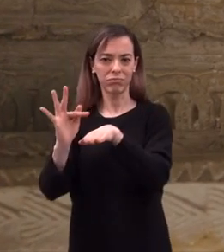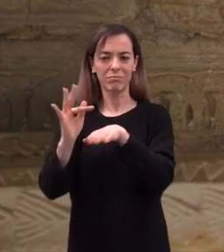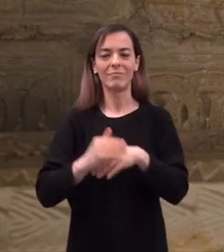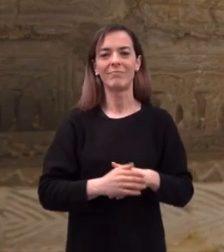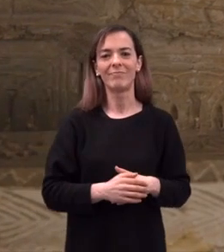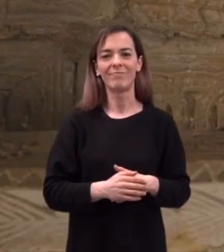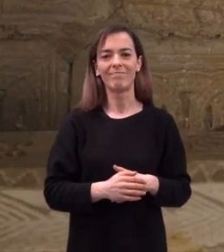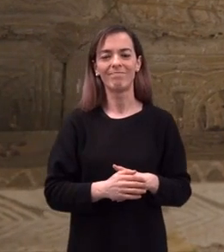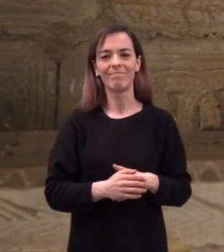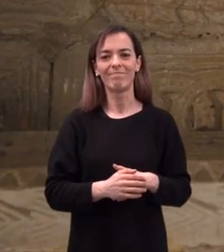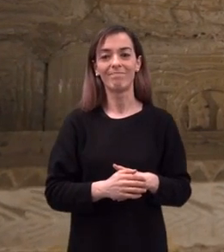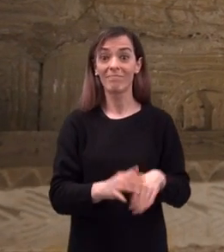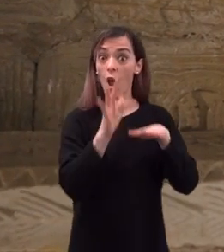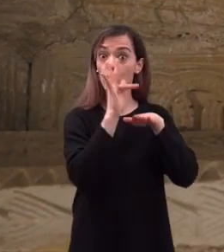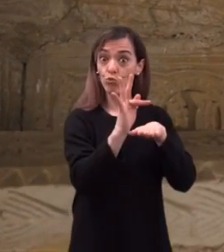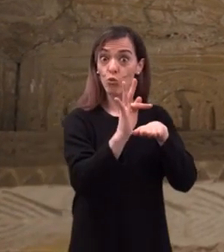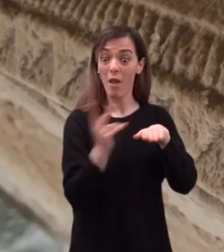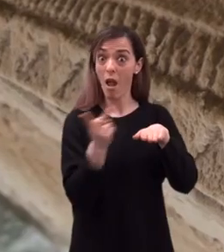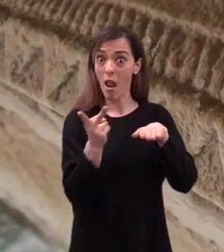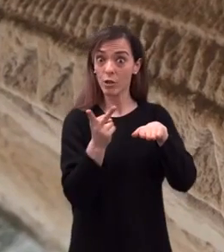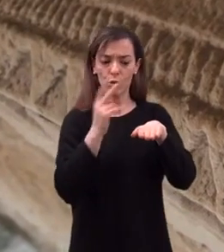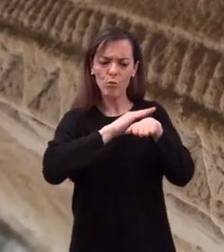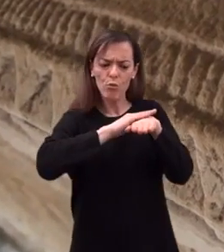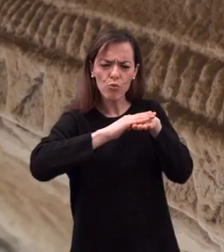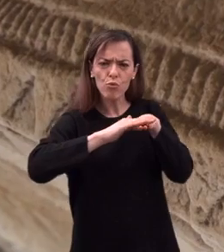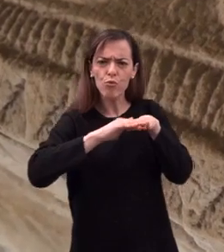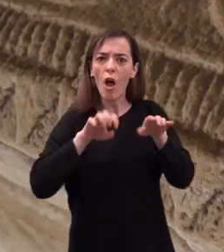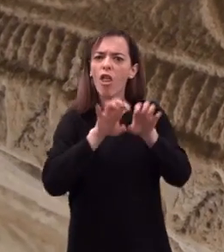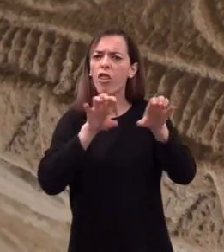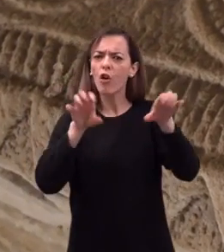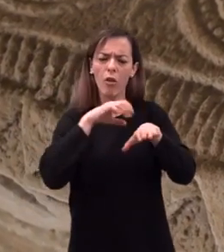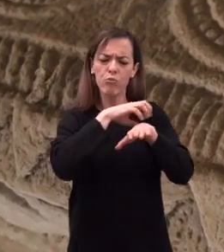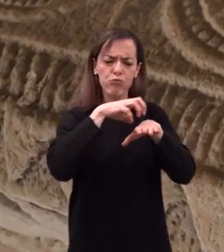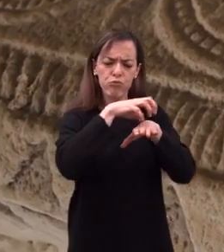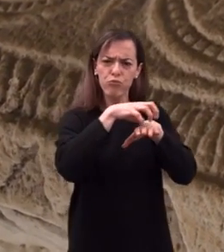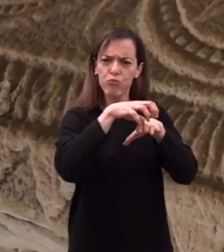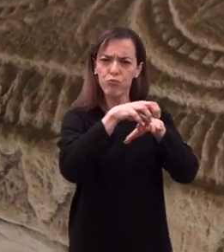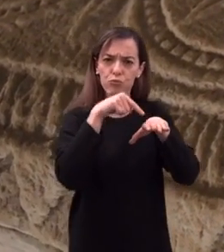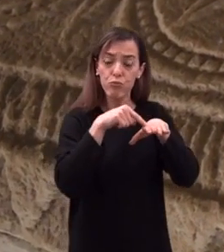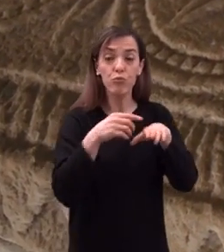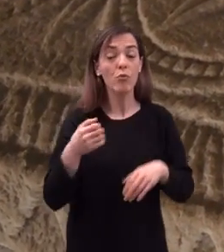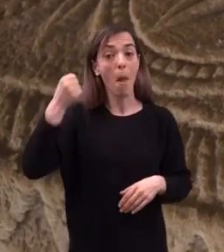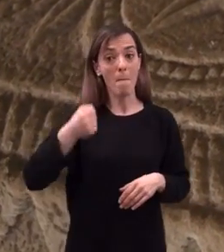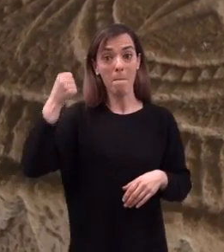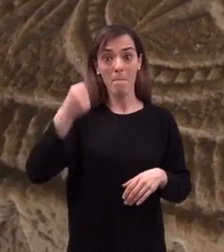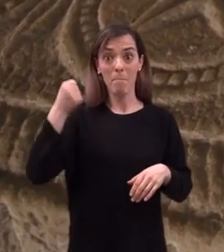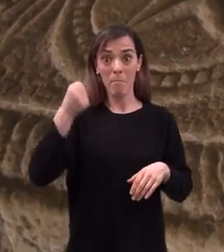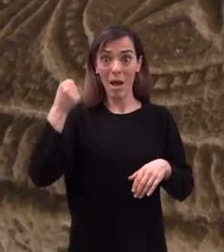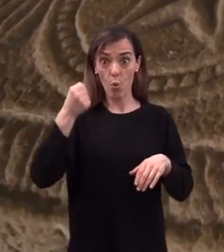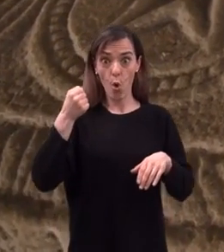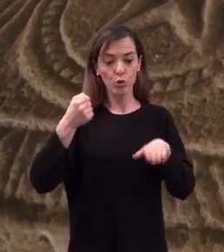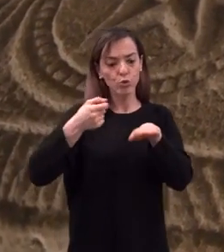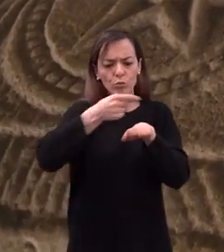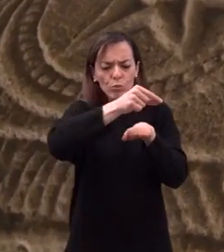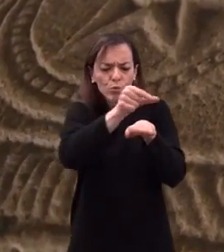Se encuentran muy decoradas y presentan báculos esculpidos sobre las lápidas.